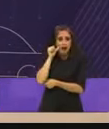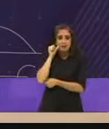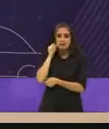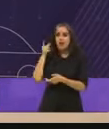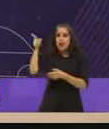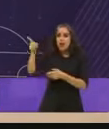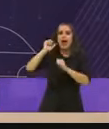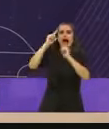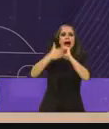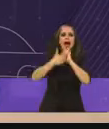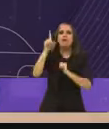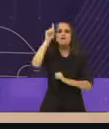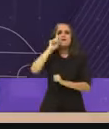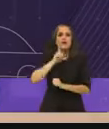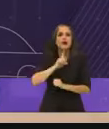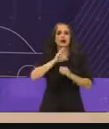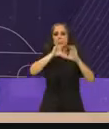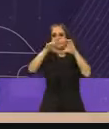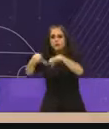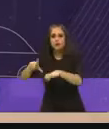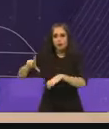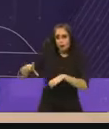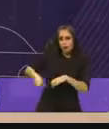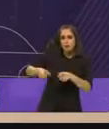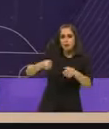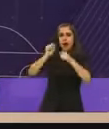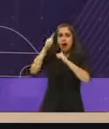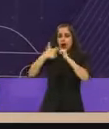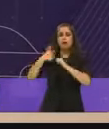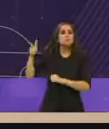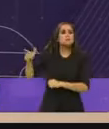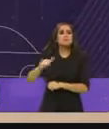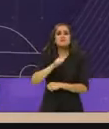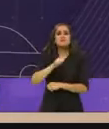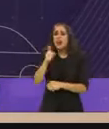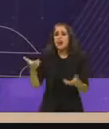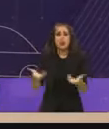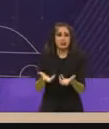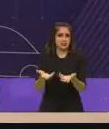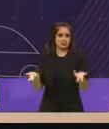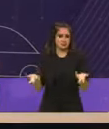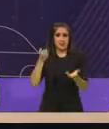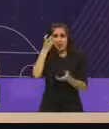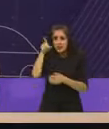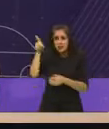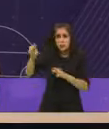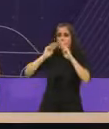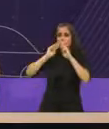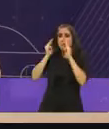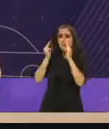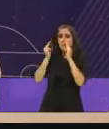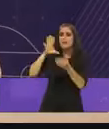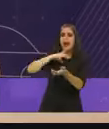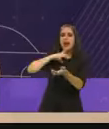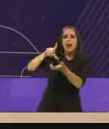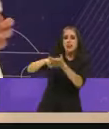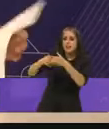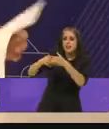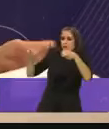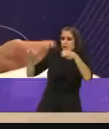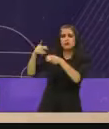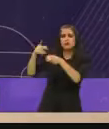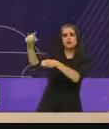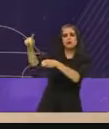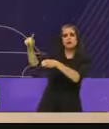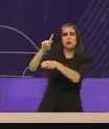una sola mujer gobierne. Así que el cartel inmobiliario es también el Club de Tobi. Eso